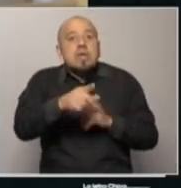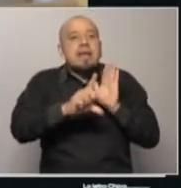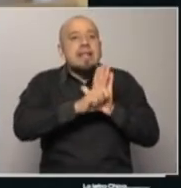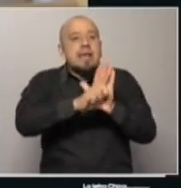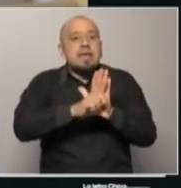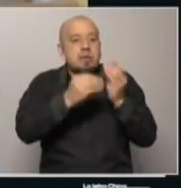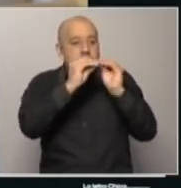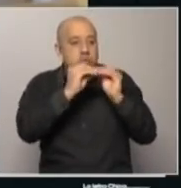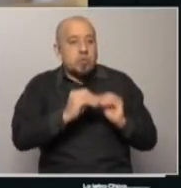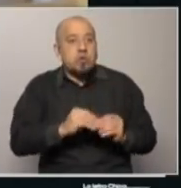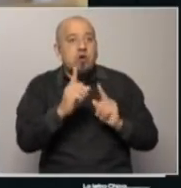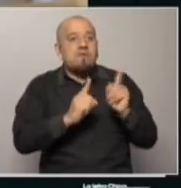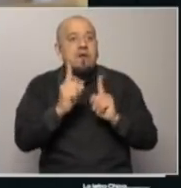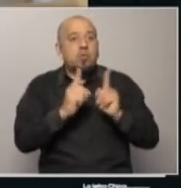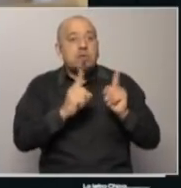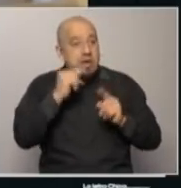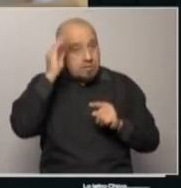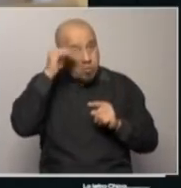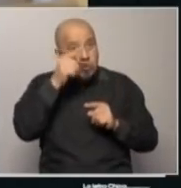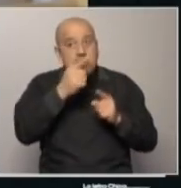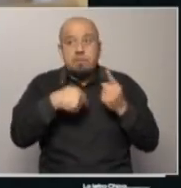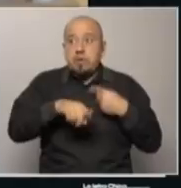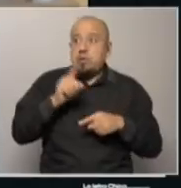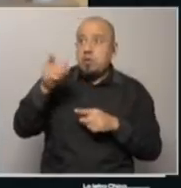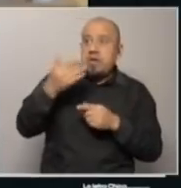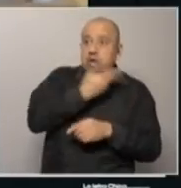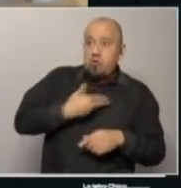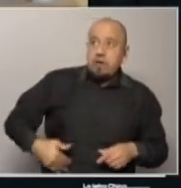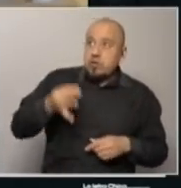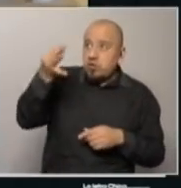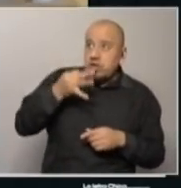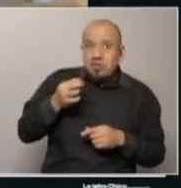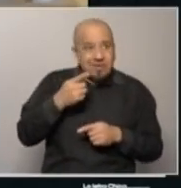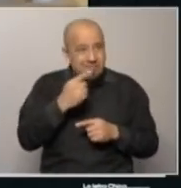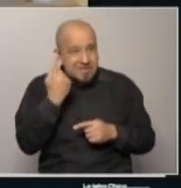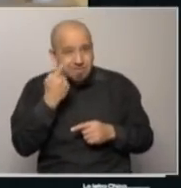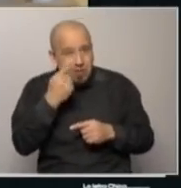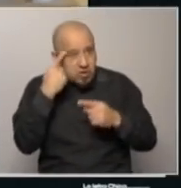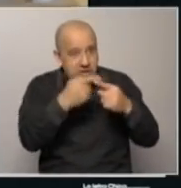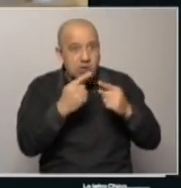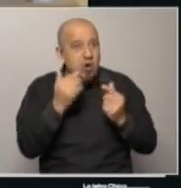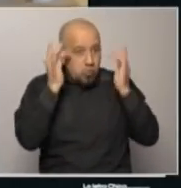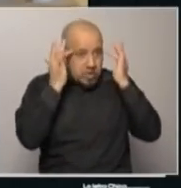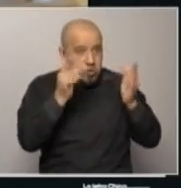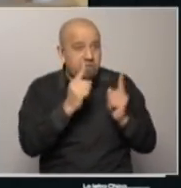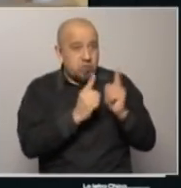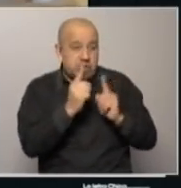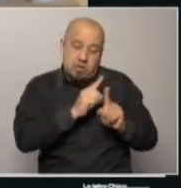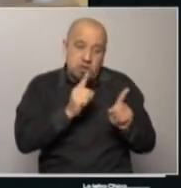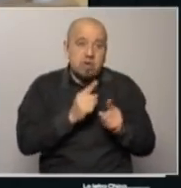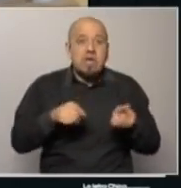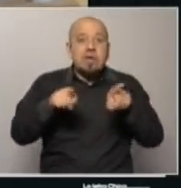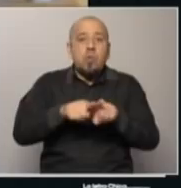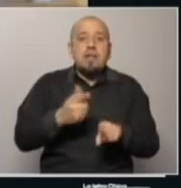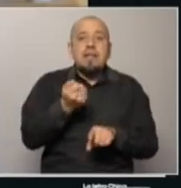presupuesto sobre la Universidad de la República, pero hasta ahora las señales que dieron es que no es prioridad. Y lo mismo con la ANEP, en donde se plantea,